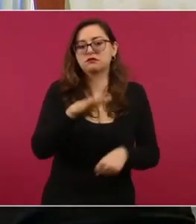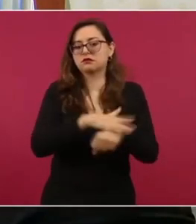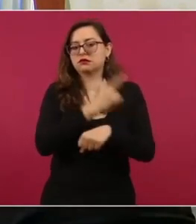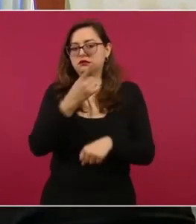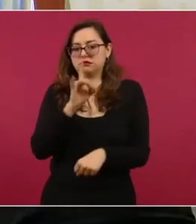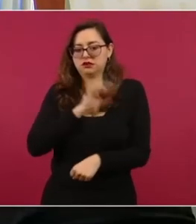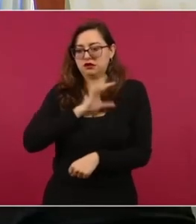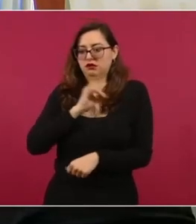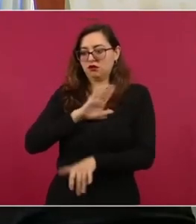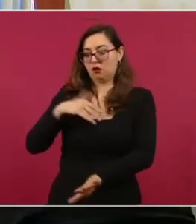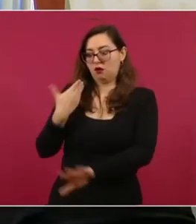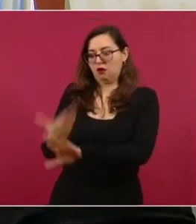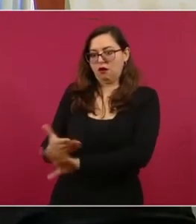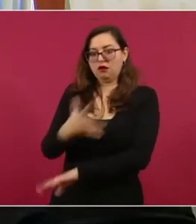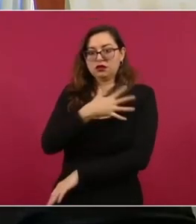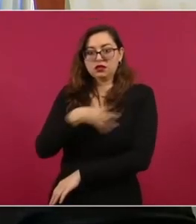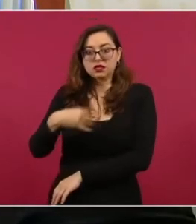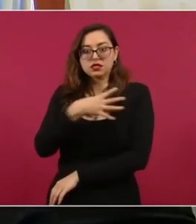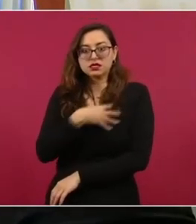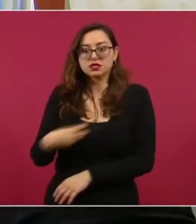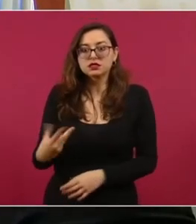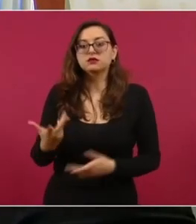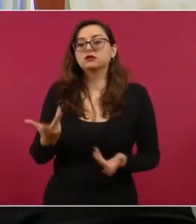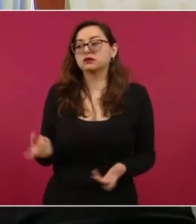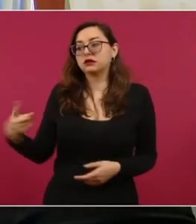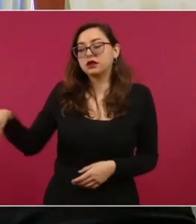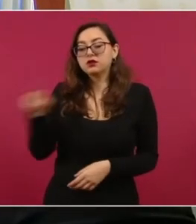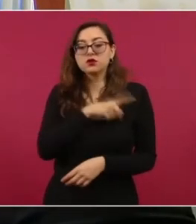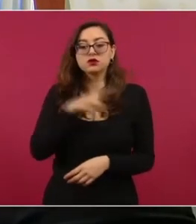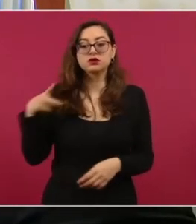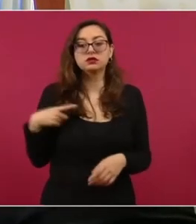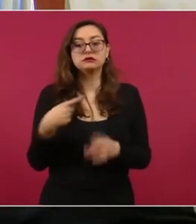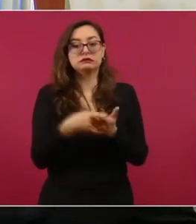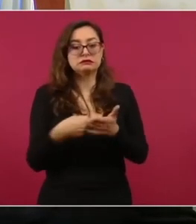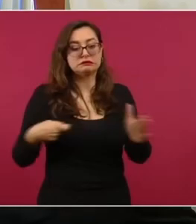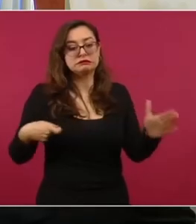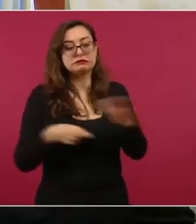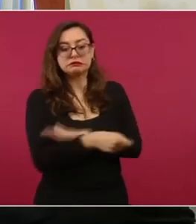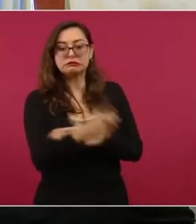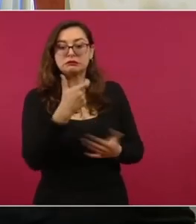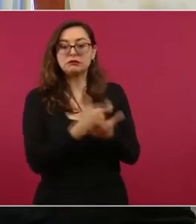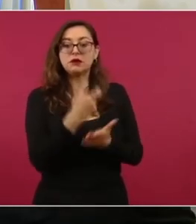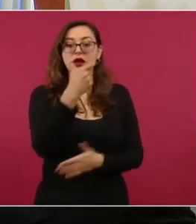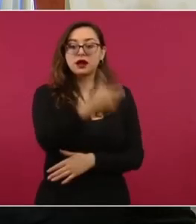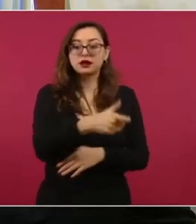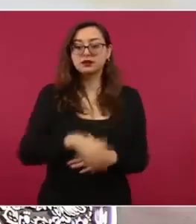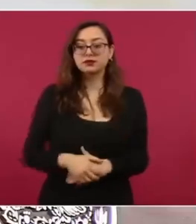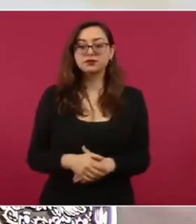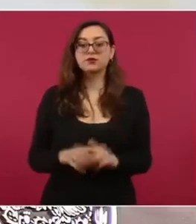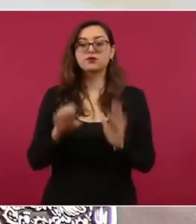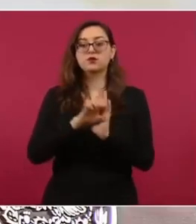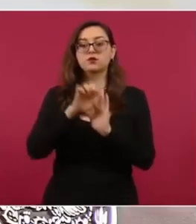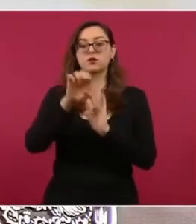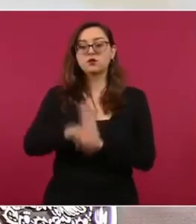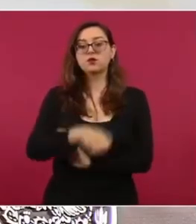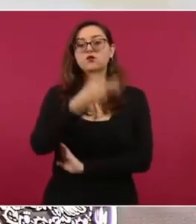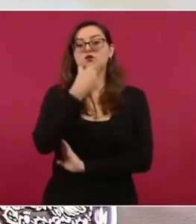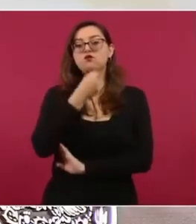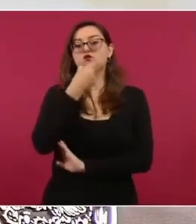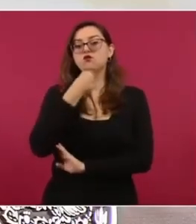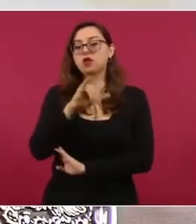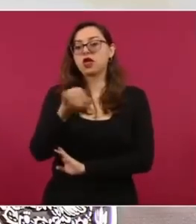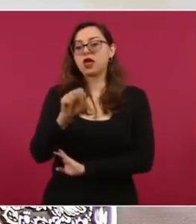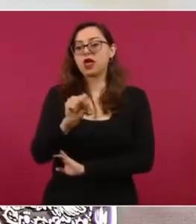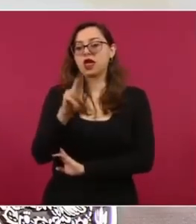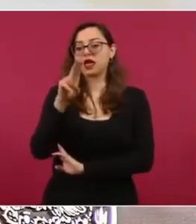debutar a sus hijos, para poder debutar, hacerlos jugar. Como ejemplo, tenemos el caso de Jesús, quien señala al